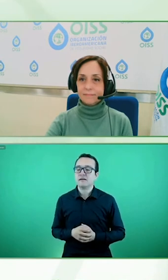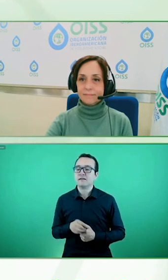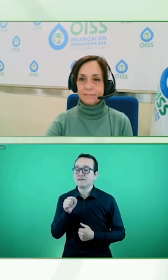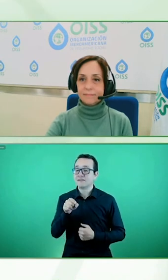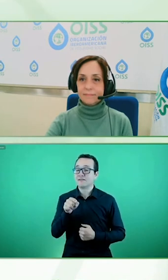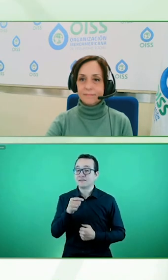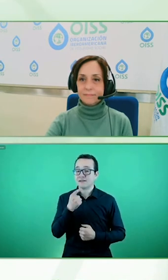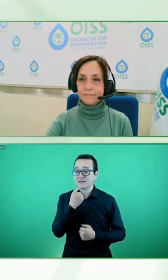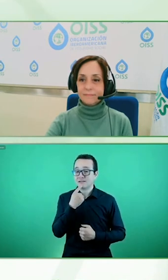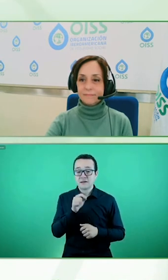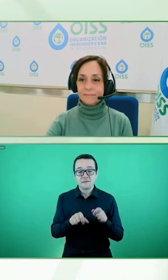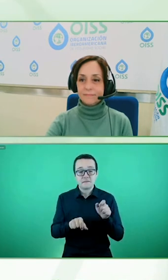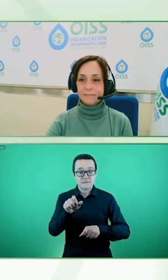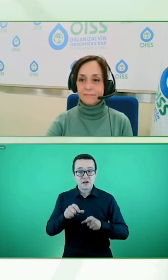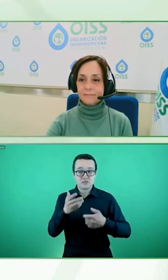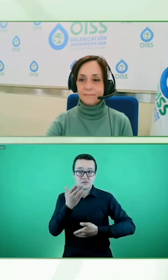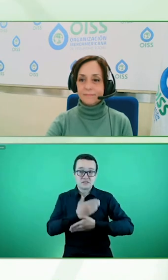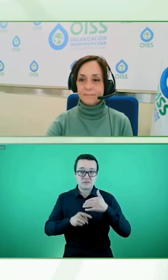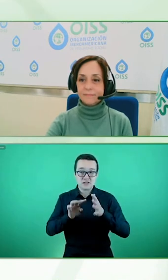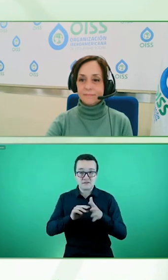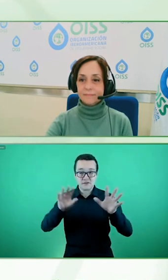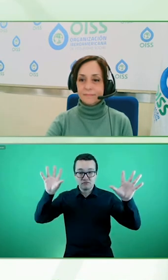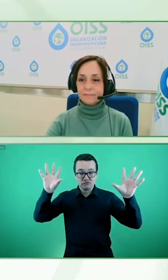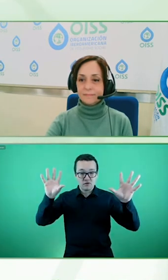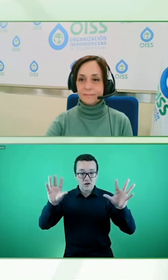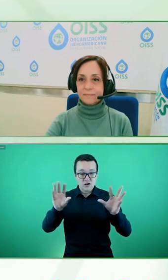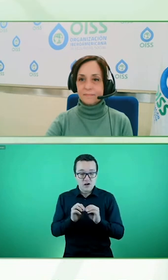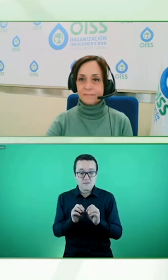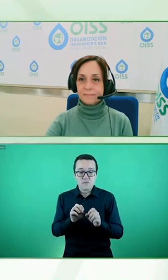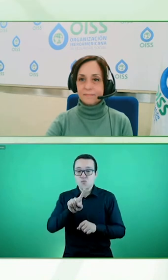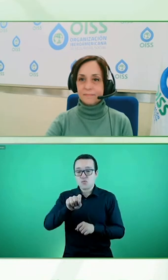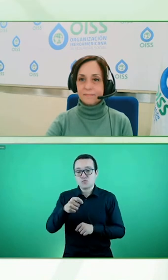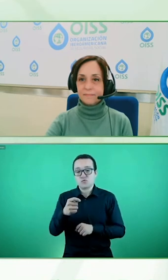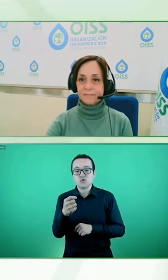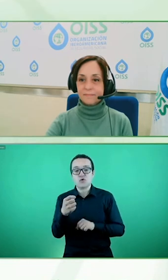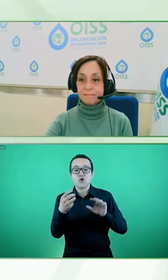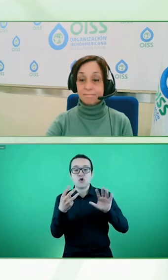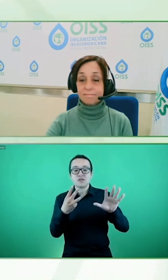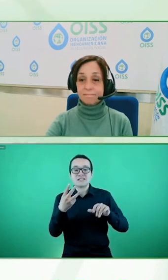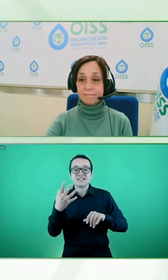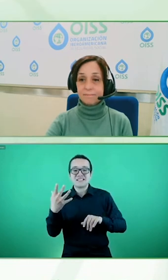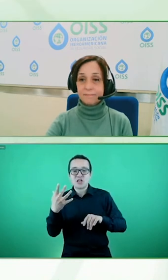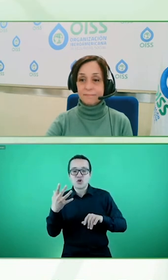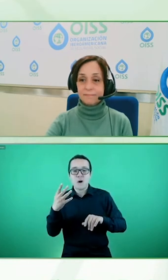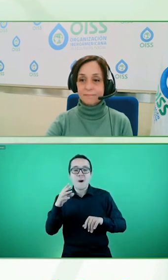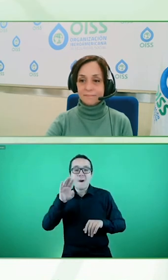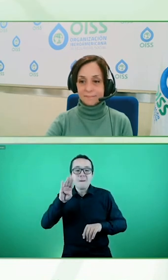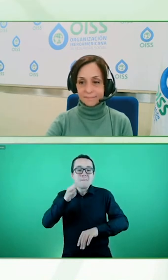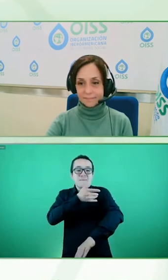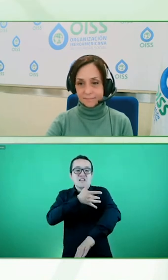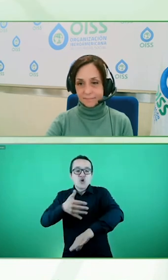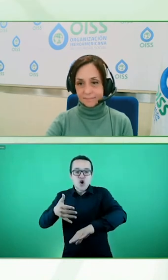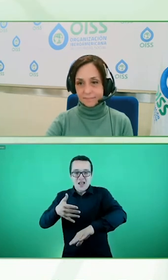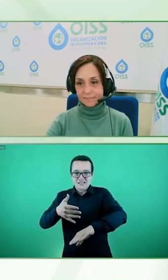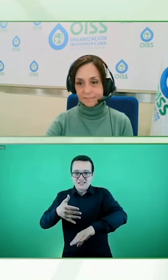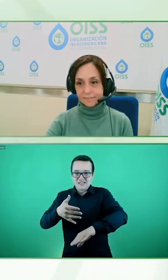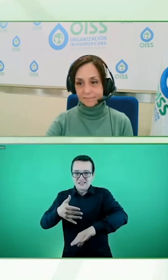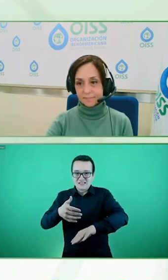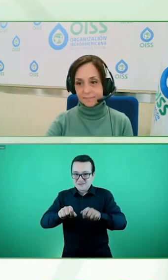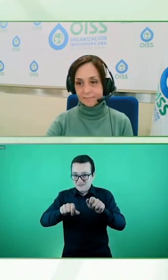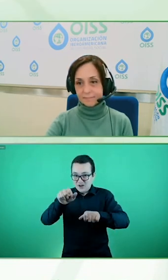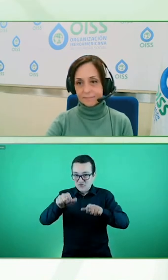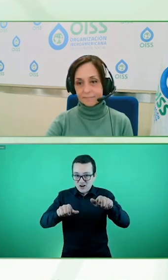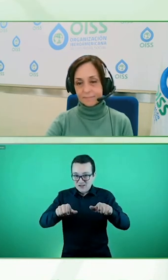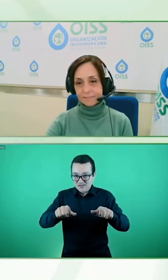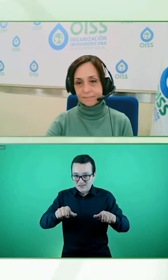alrededor de 1,85 billones de personas. Una locura. De hecho, el mismo reporte decía